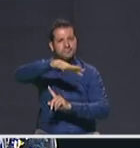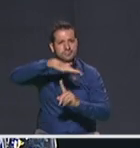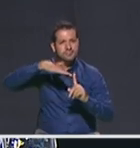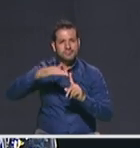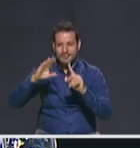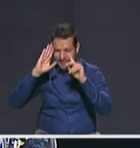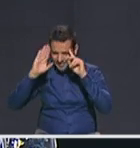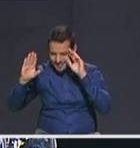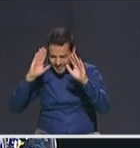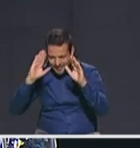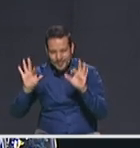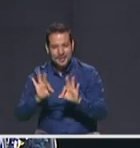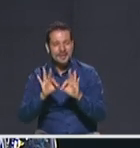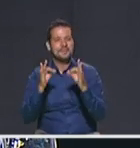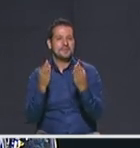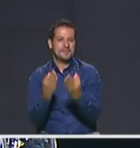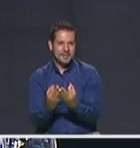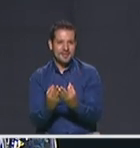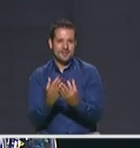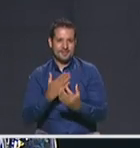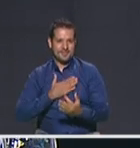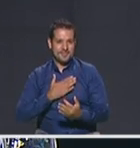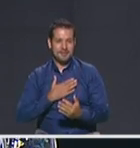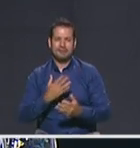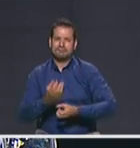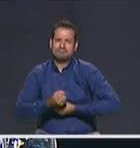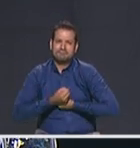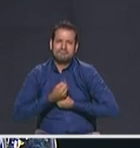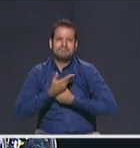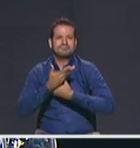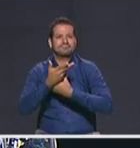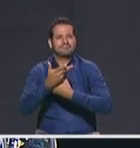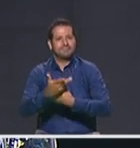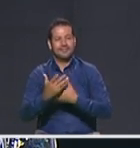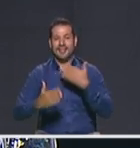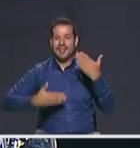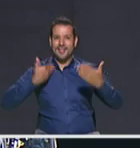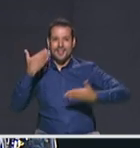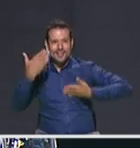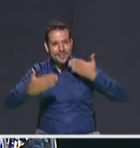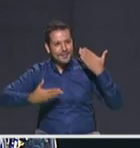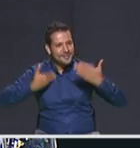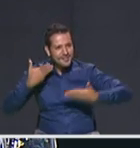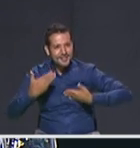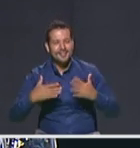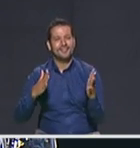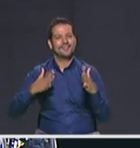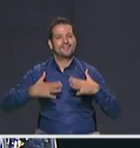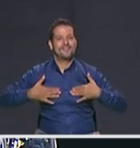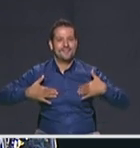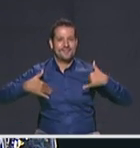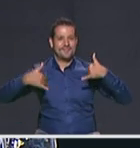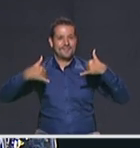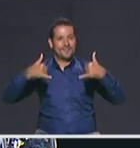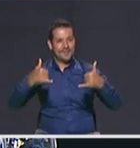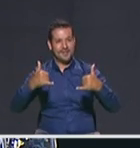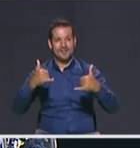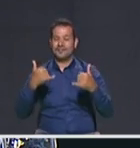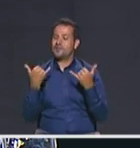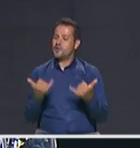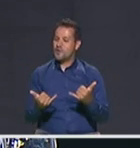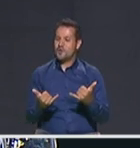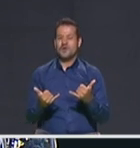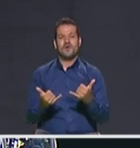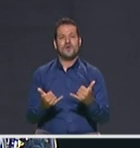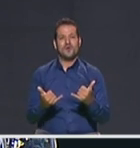monitas, a mis familiares, expresarles de que contento y feliz de estar dando una pelea por